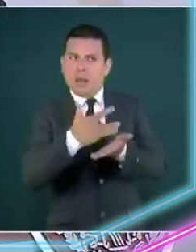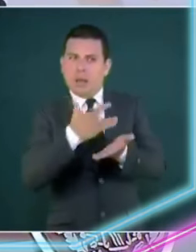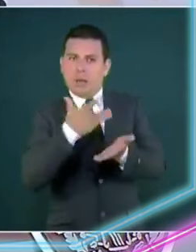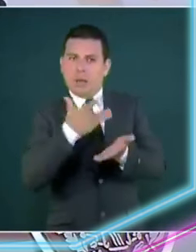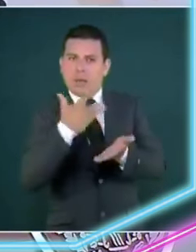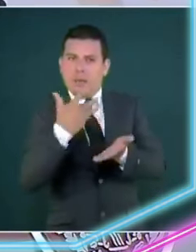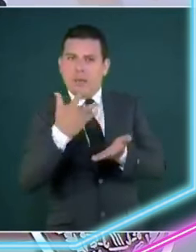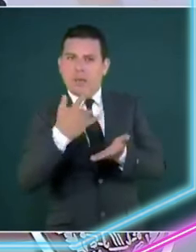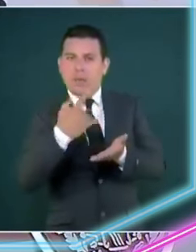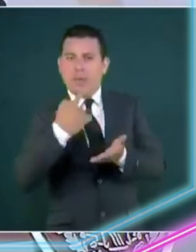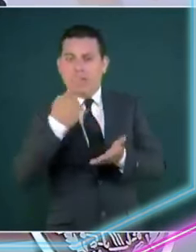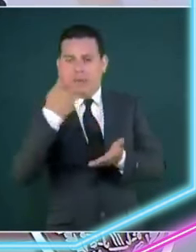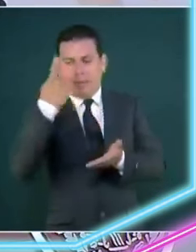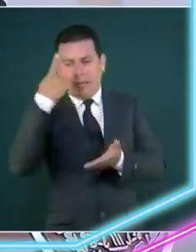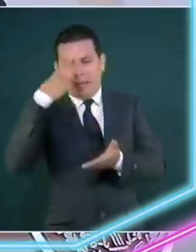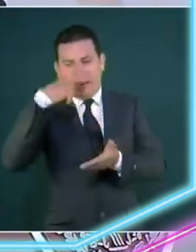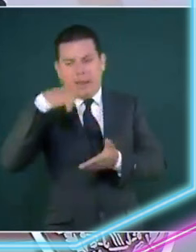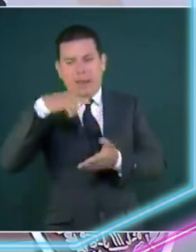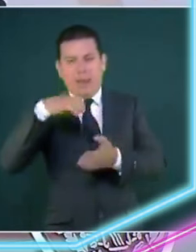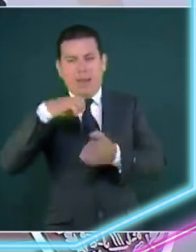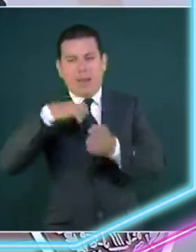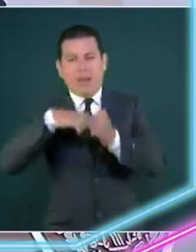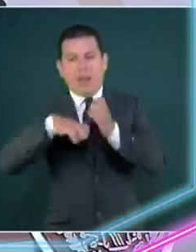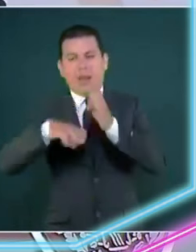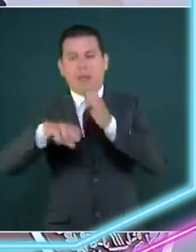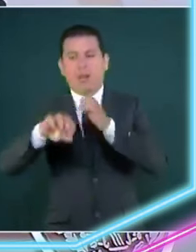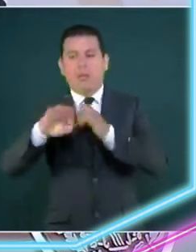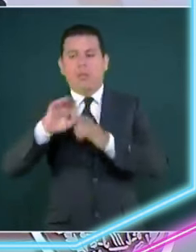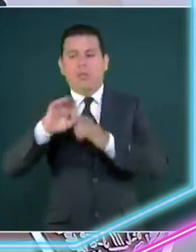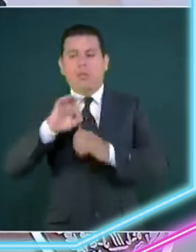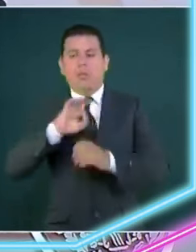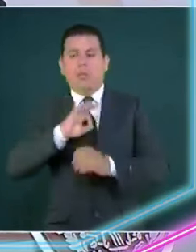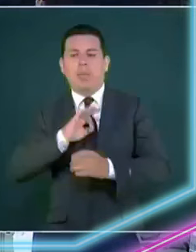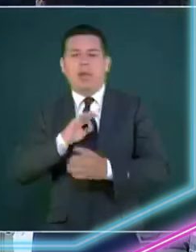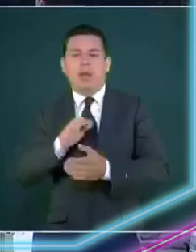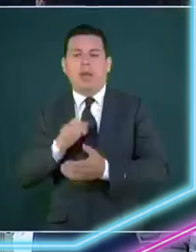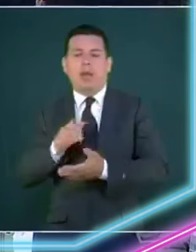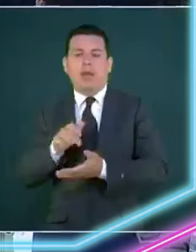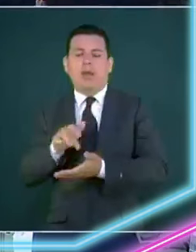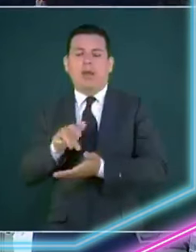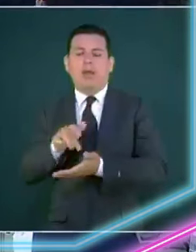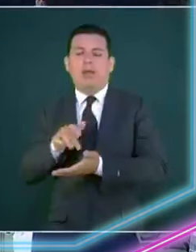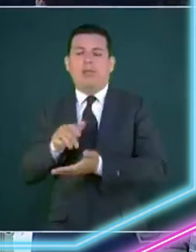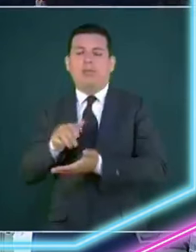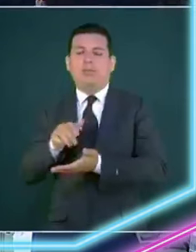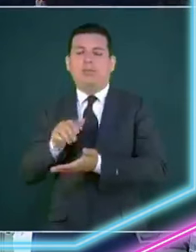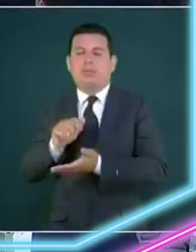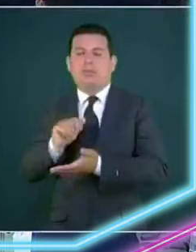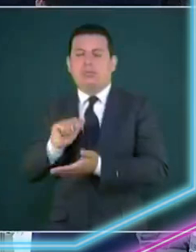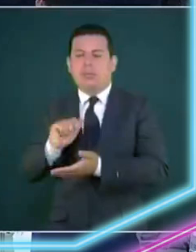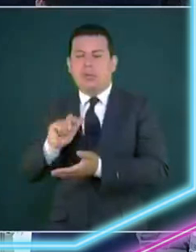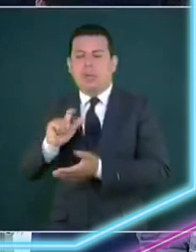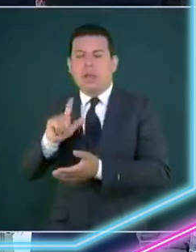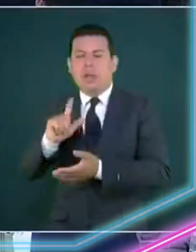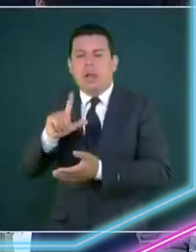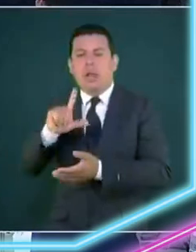viviendo en eeuu puta es de locos escuchen lo que dice alicia bárcena sobre este programa que se llama por cierto vuelta